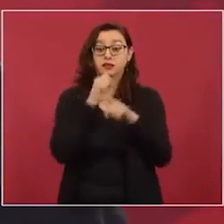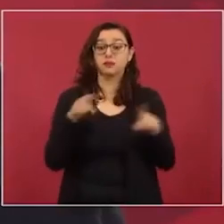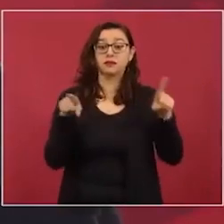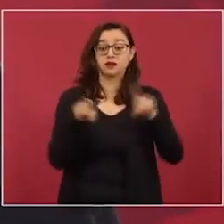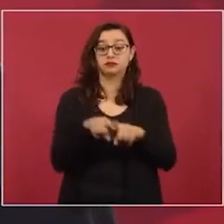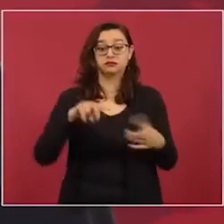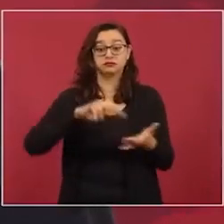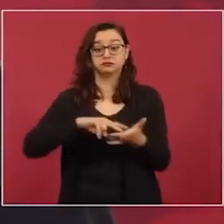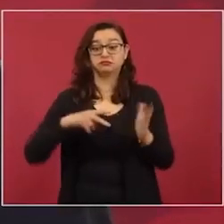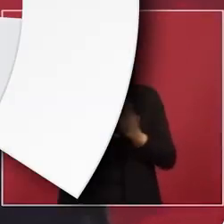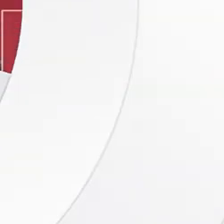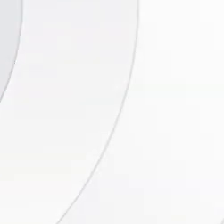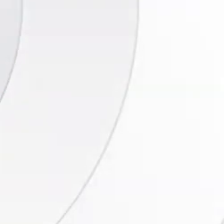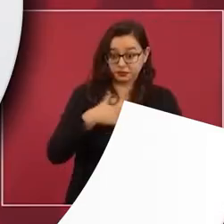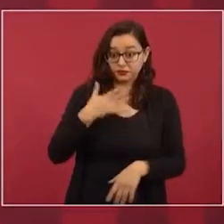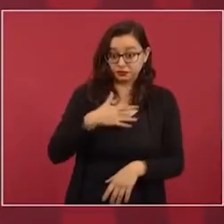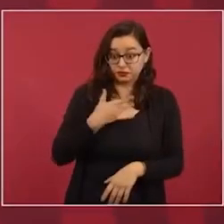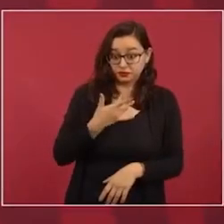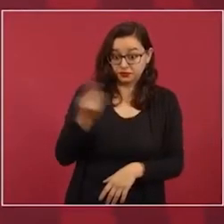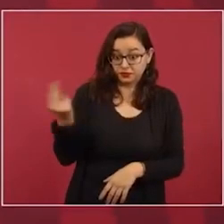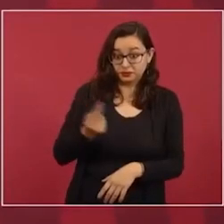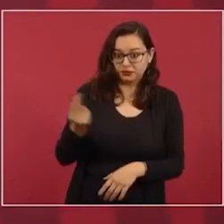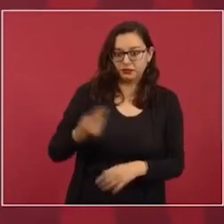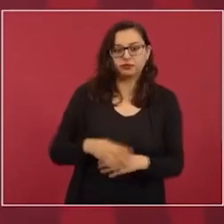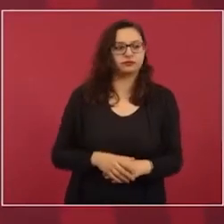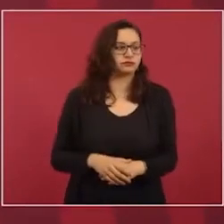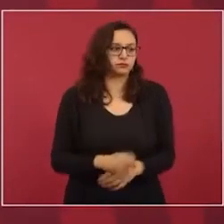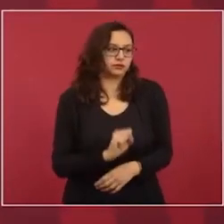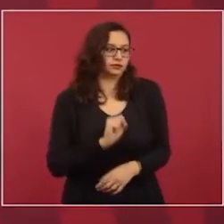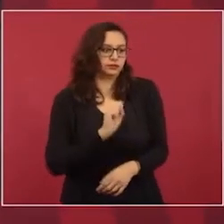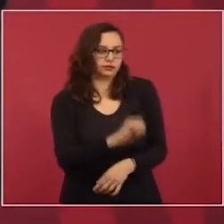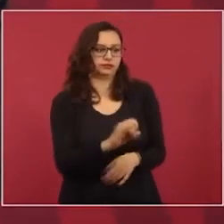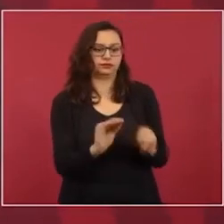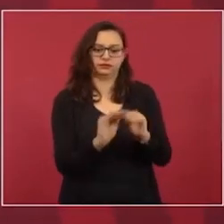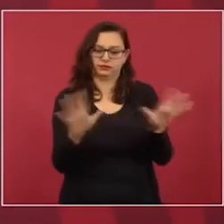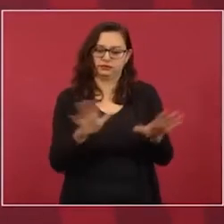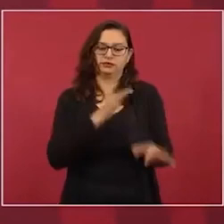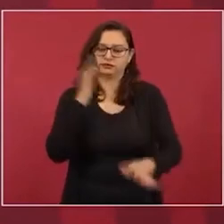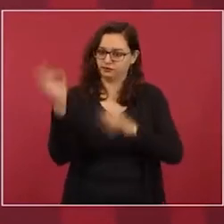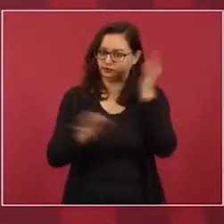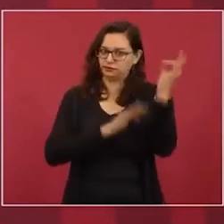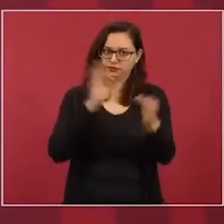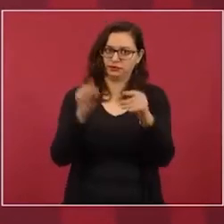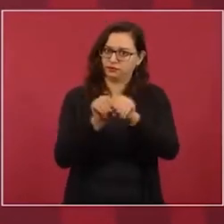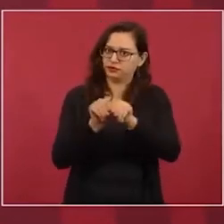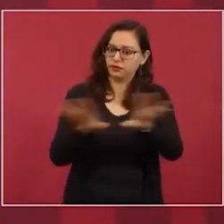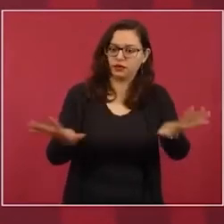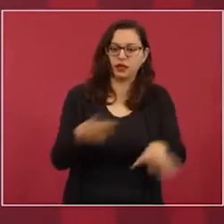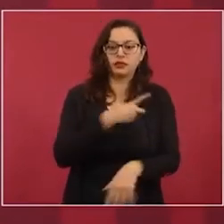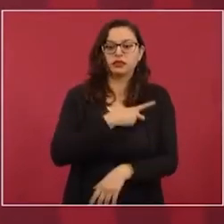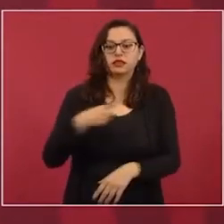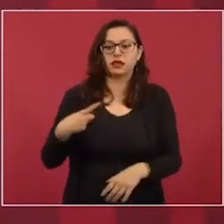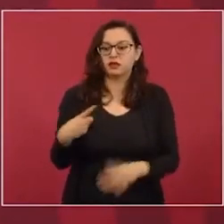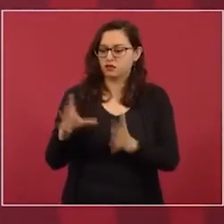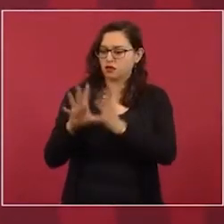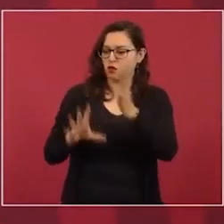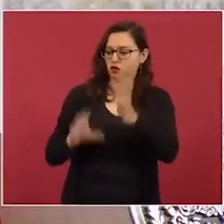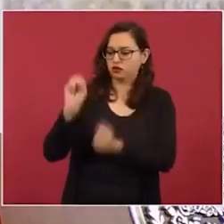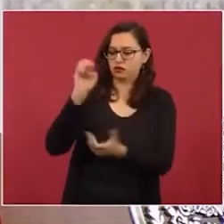cumpliendo. Y además así lo establece la Constitución y el INE,